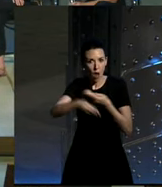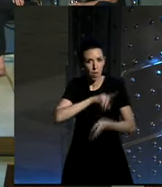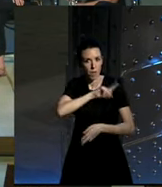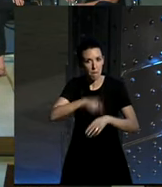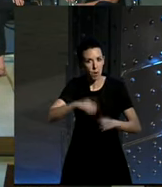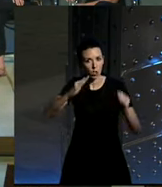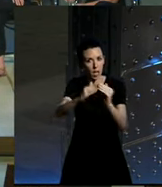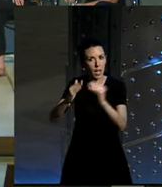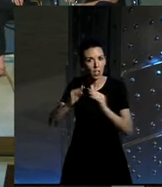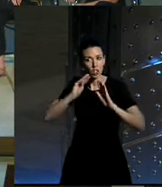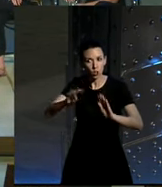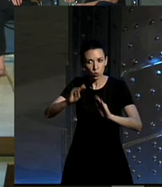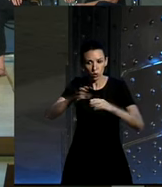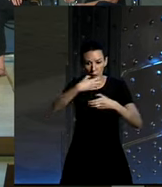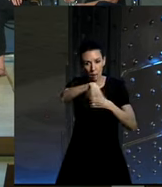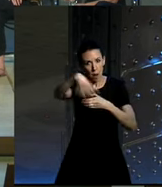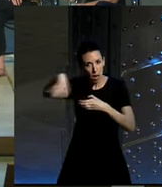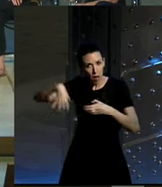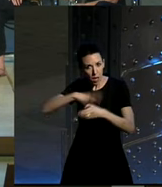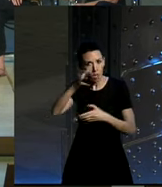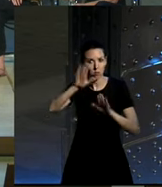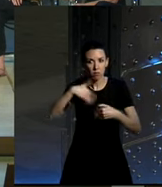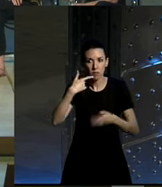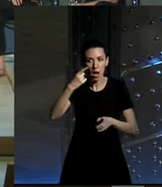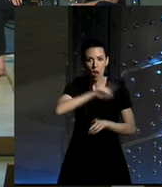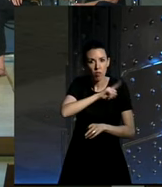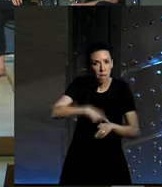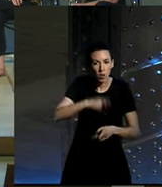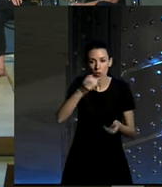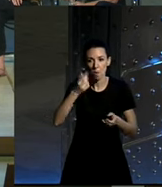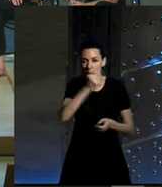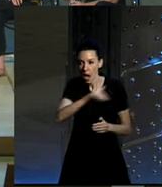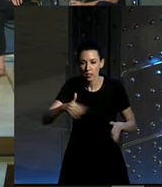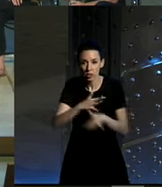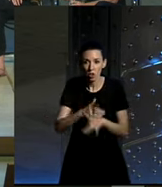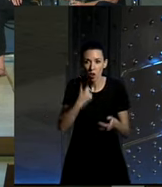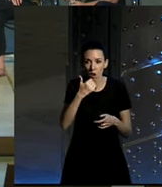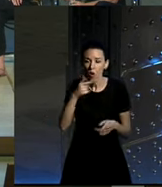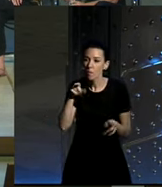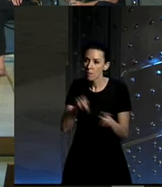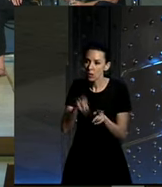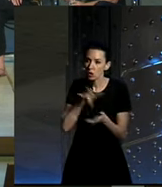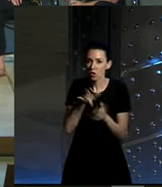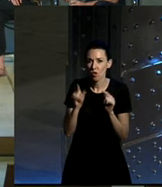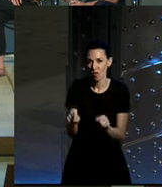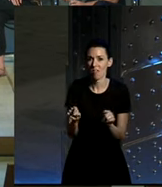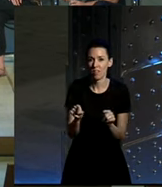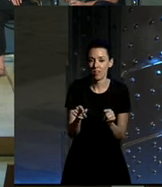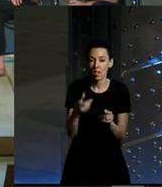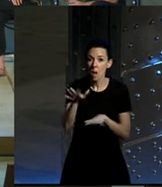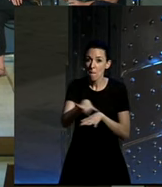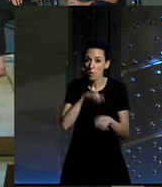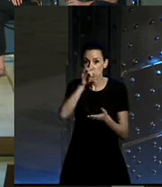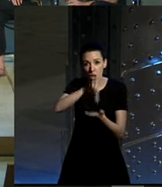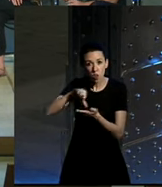tiene sus casas en la ciudad dispersa ahí usan la bici pues para hacer deporte o para ocio con los niños o lo que sea pero es el siguiente paso claro sabes en muchas ciudades